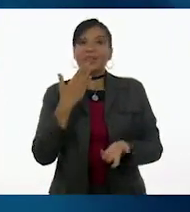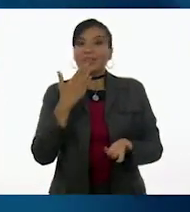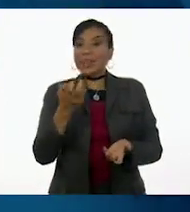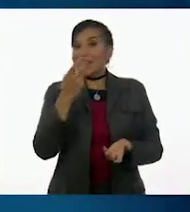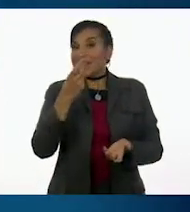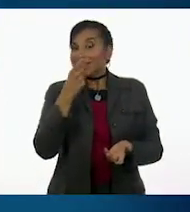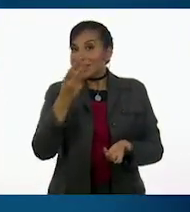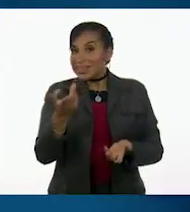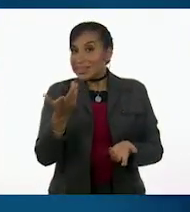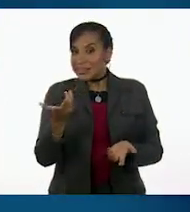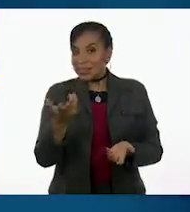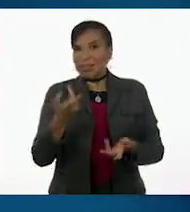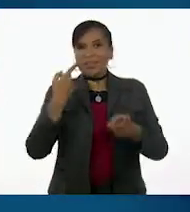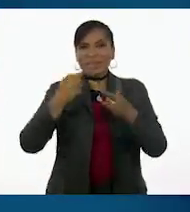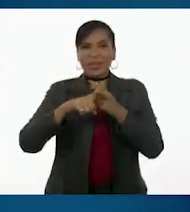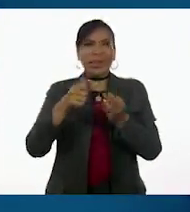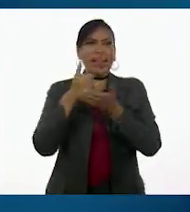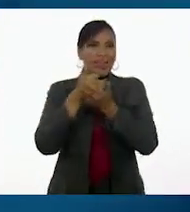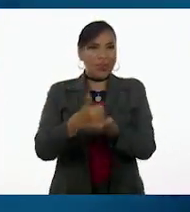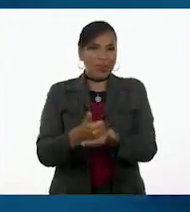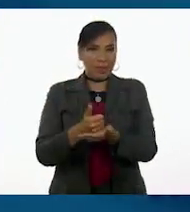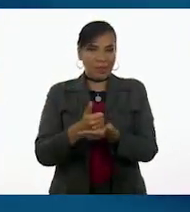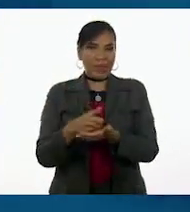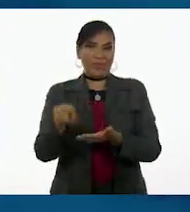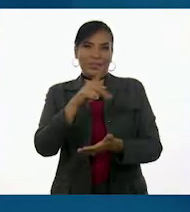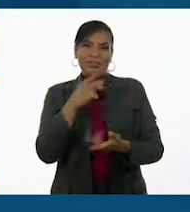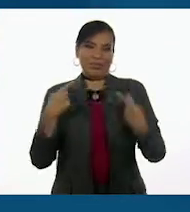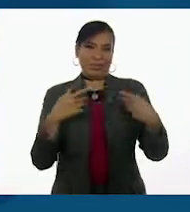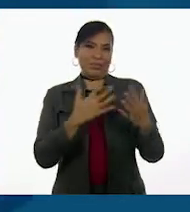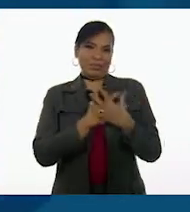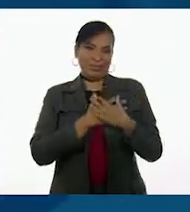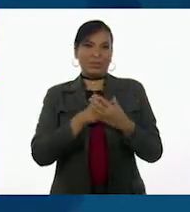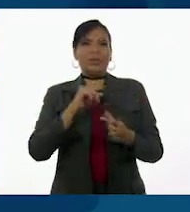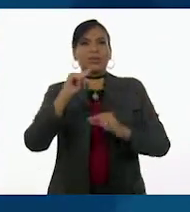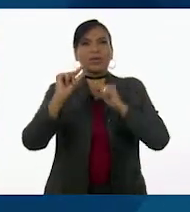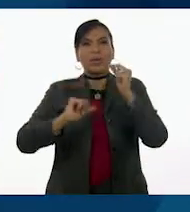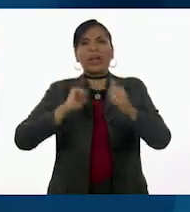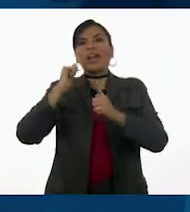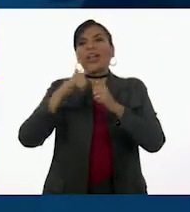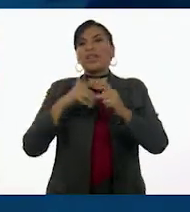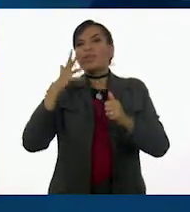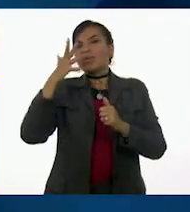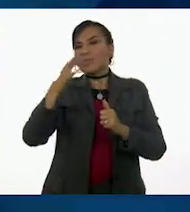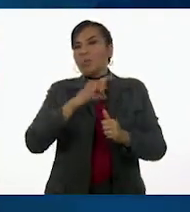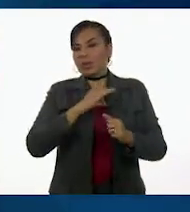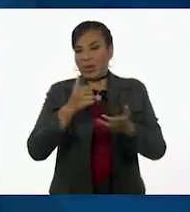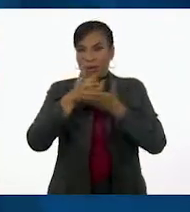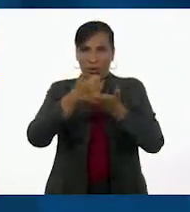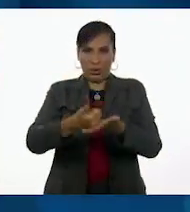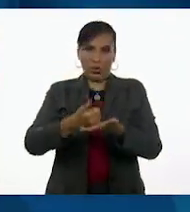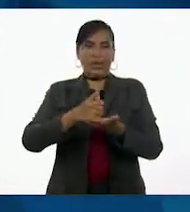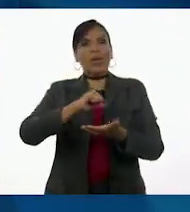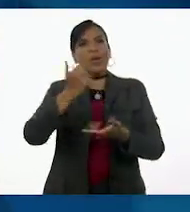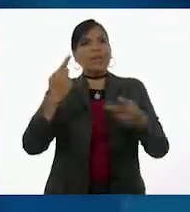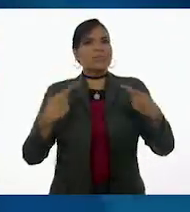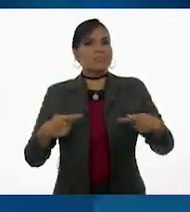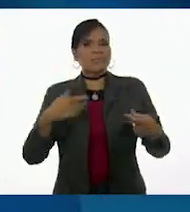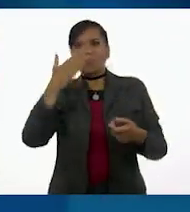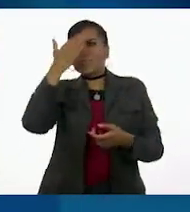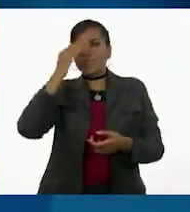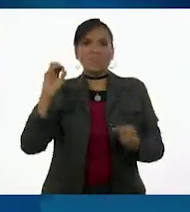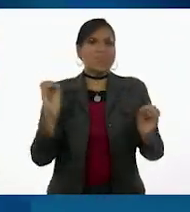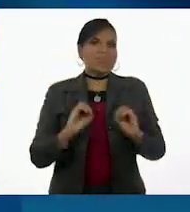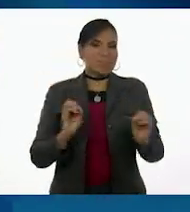dicho, Lucy. Empecemos por ayudar a los que amamos. Y así, algún día podremos incluso ayudar a gente que no